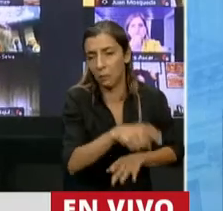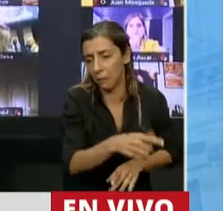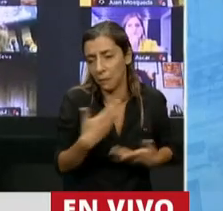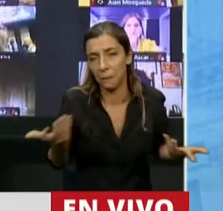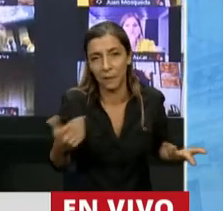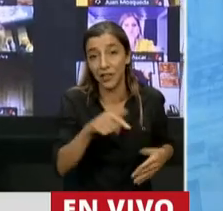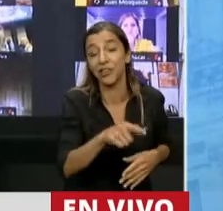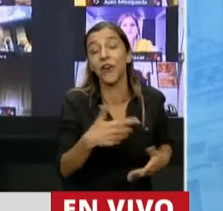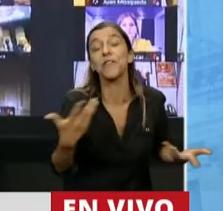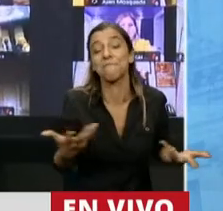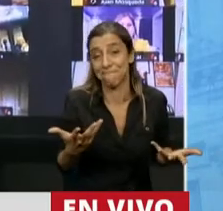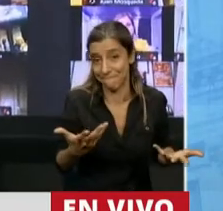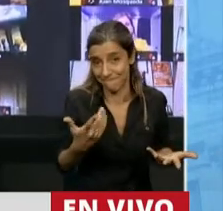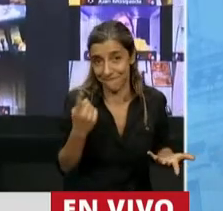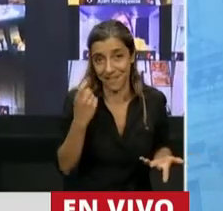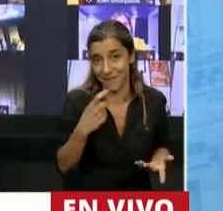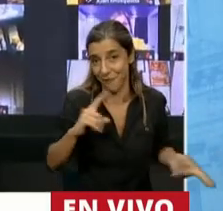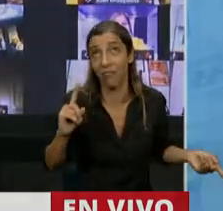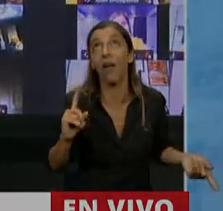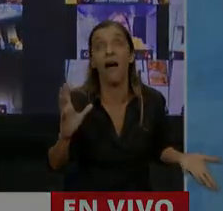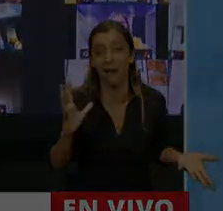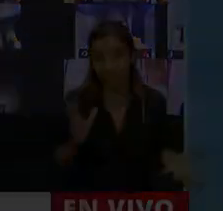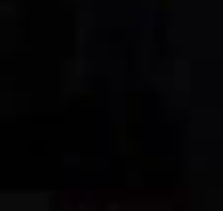tuvieron un revés serio. Gracias, señor presidente. Gracias, diputado.